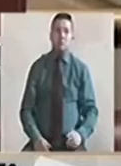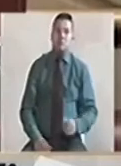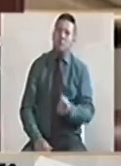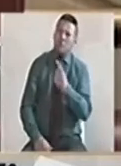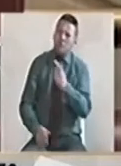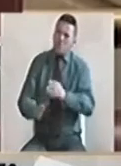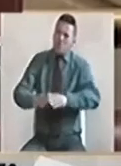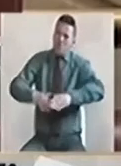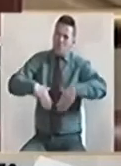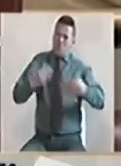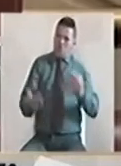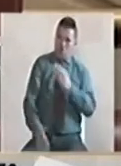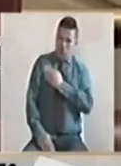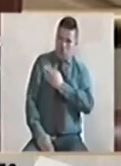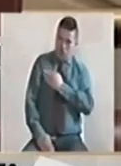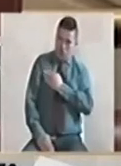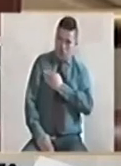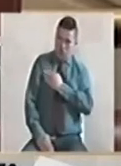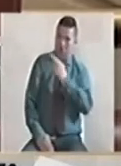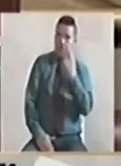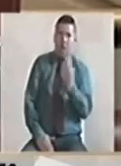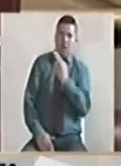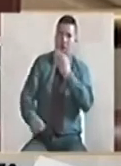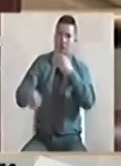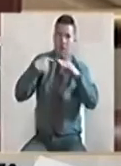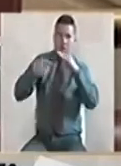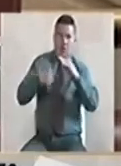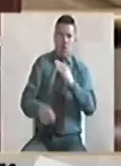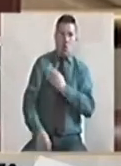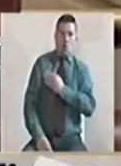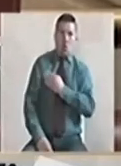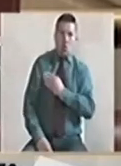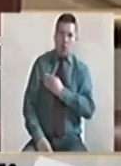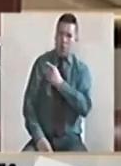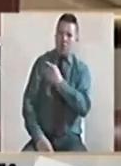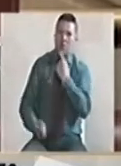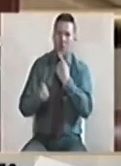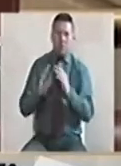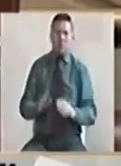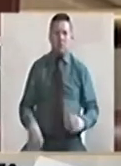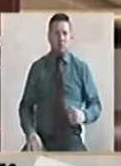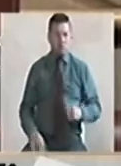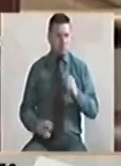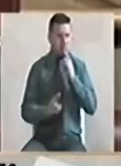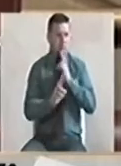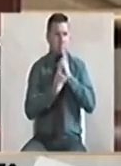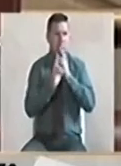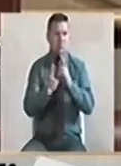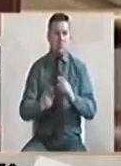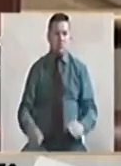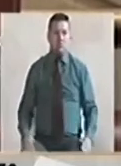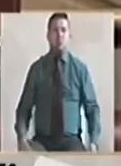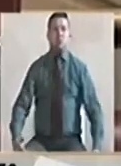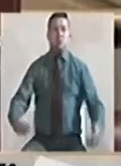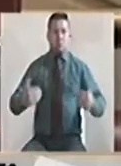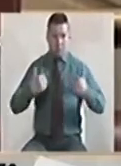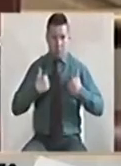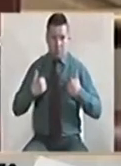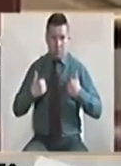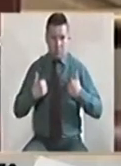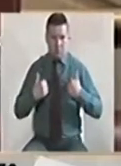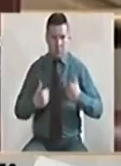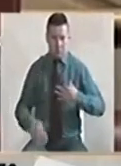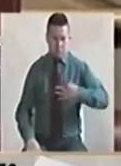¿cómo me trató este Uribe? Esa es una repetición en los medios de comunicación. Quiero darles una respuesta. Para mí, el más